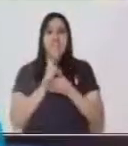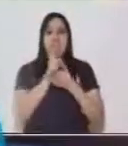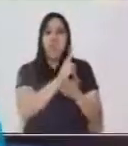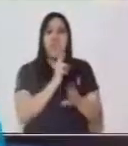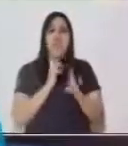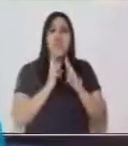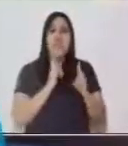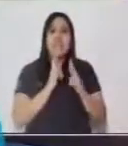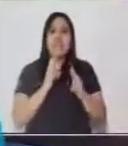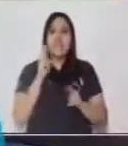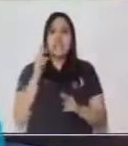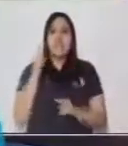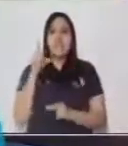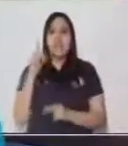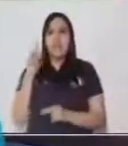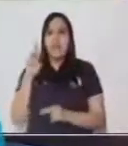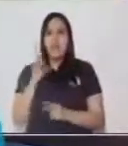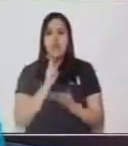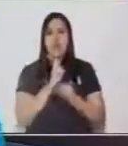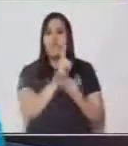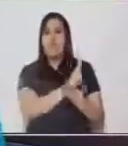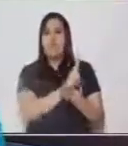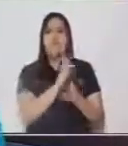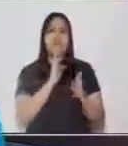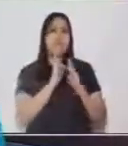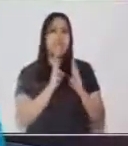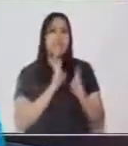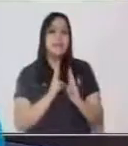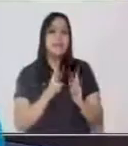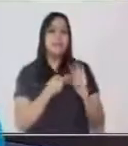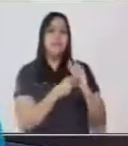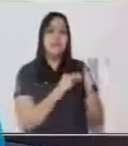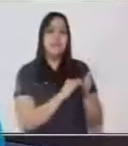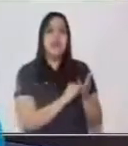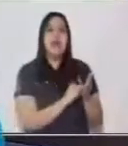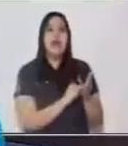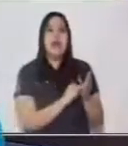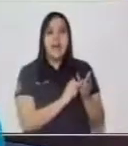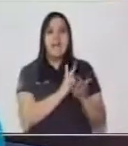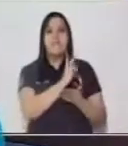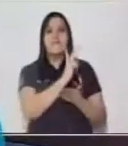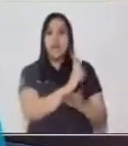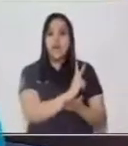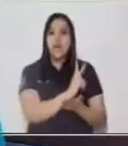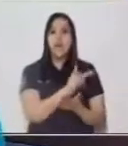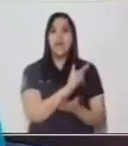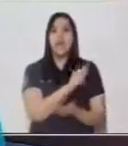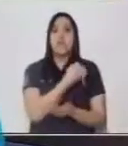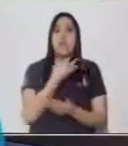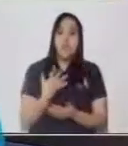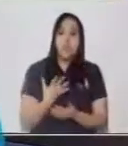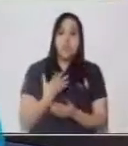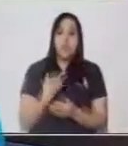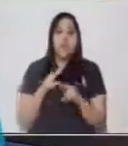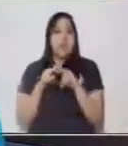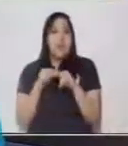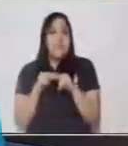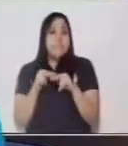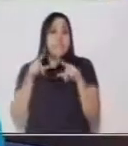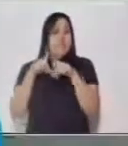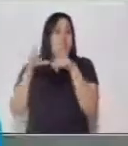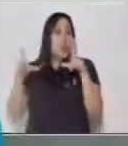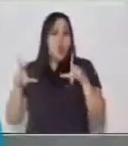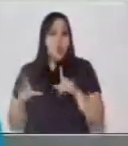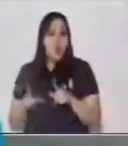Y dice acá que el valor relativo es el valor que tiene un número según la posición que ocupa. Es